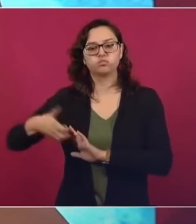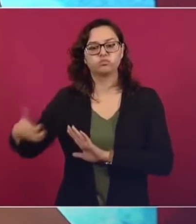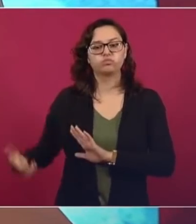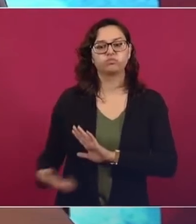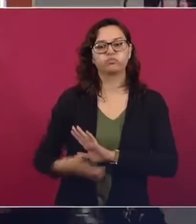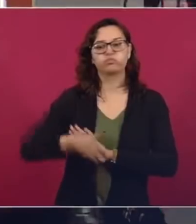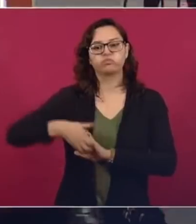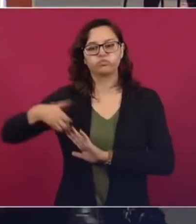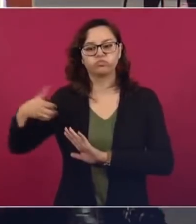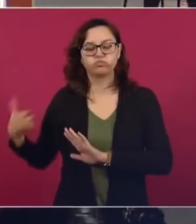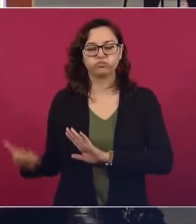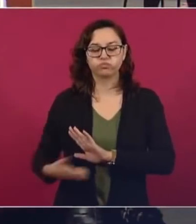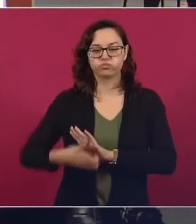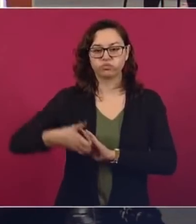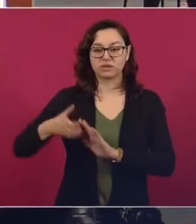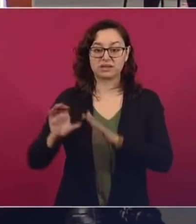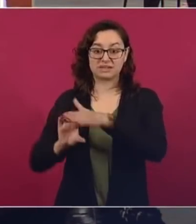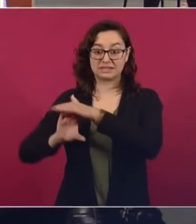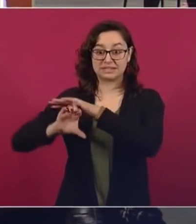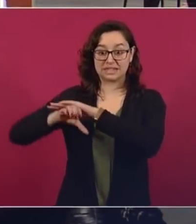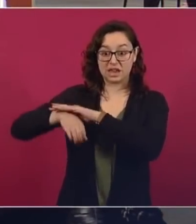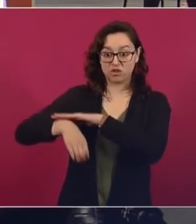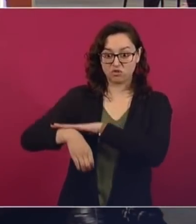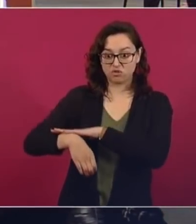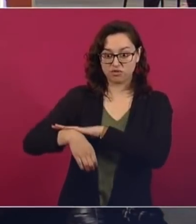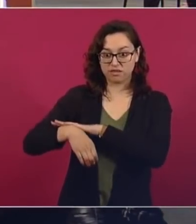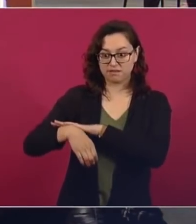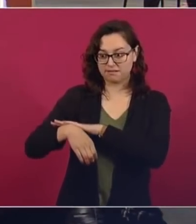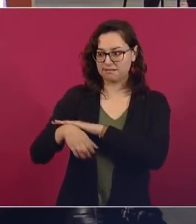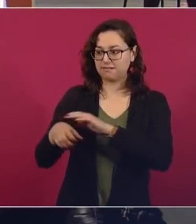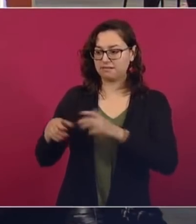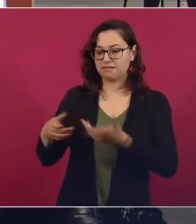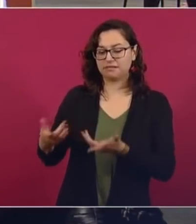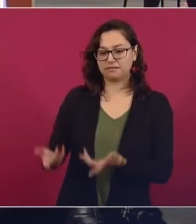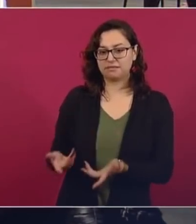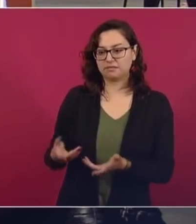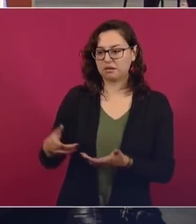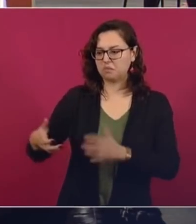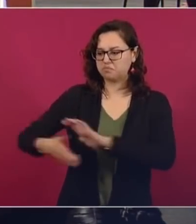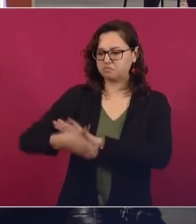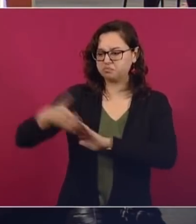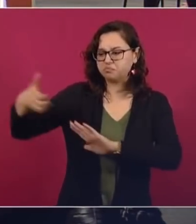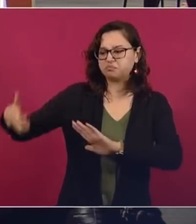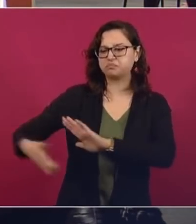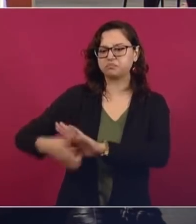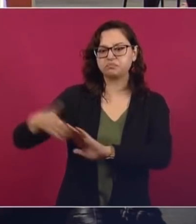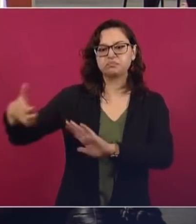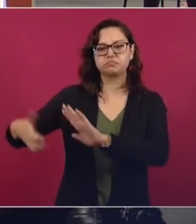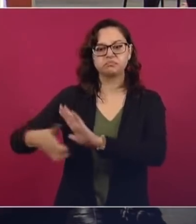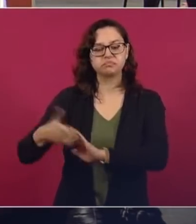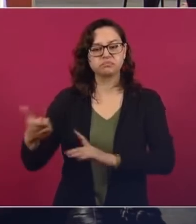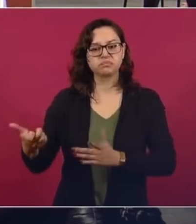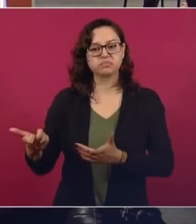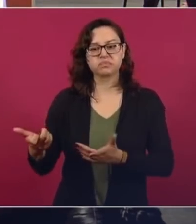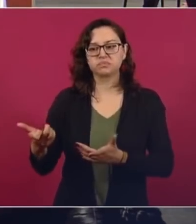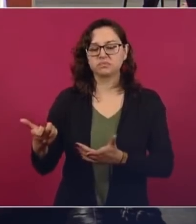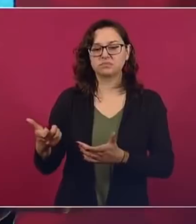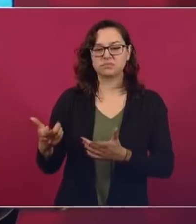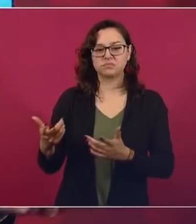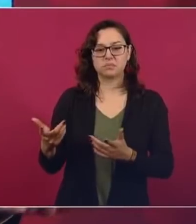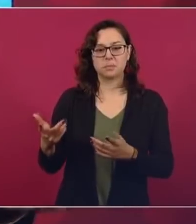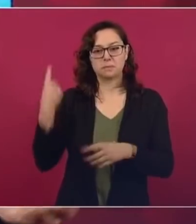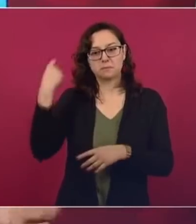cenotes, y cómo es que los ambientalistas